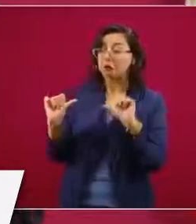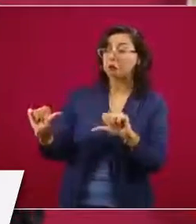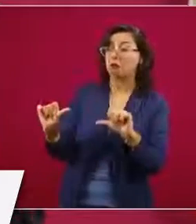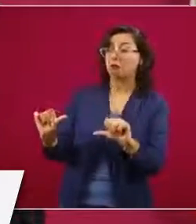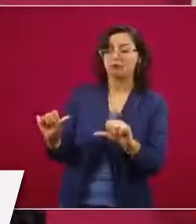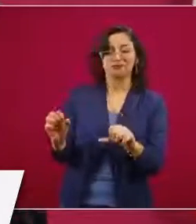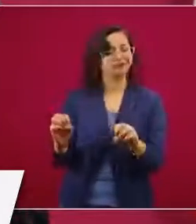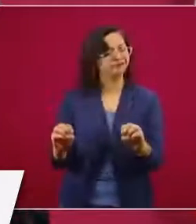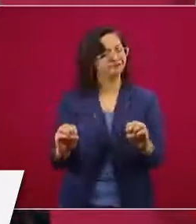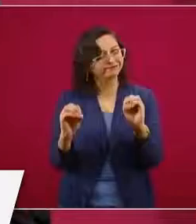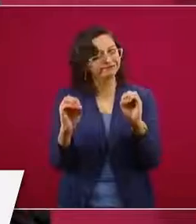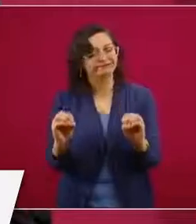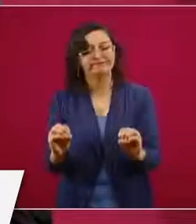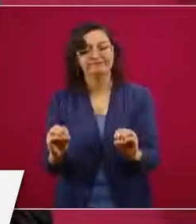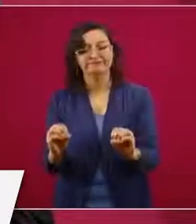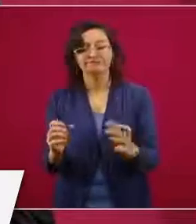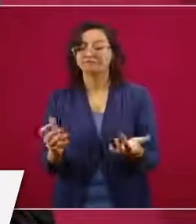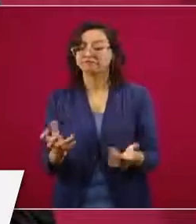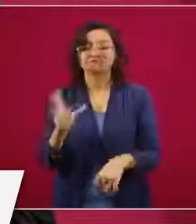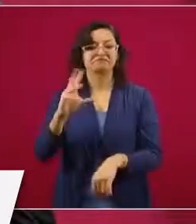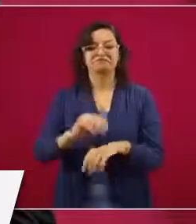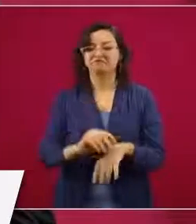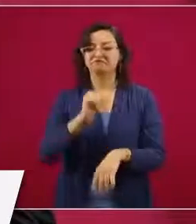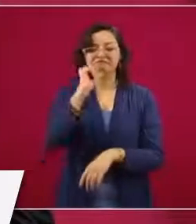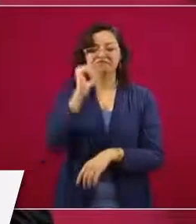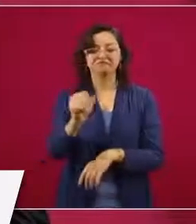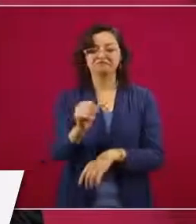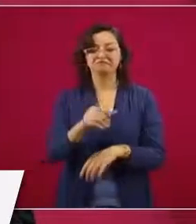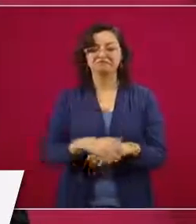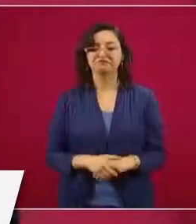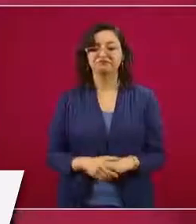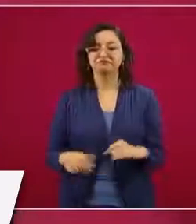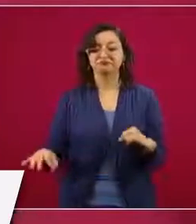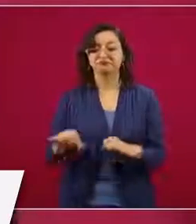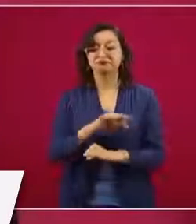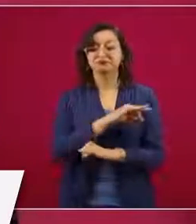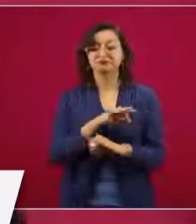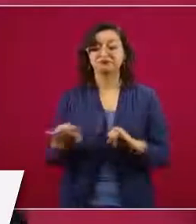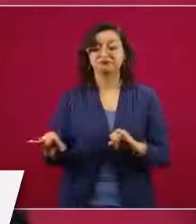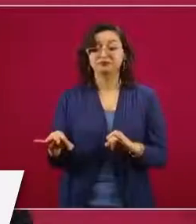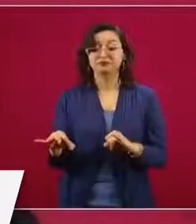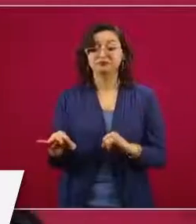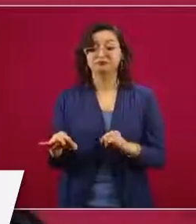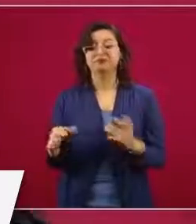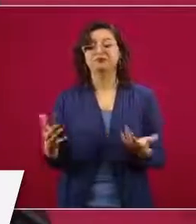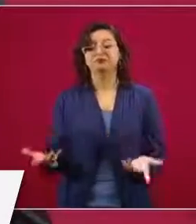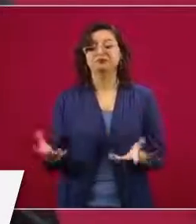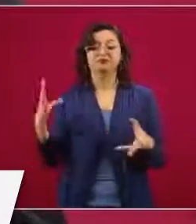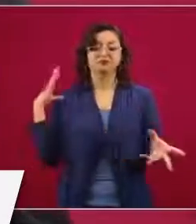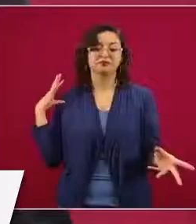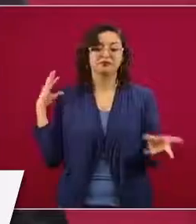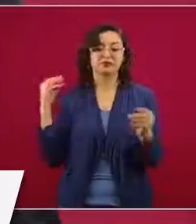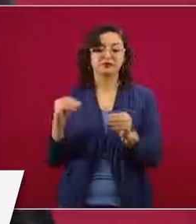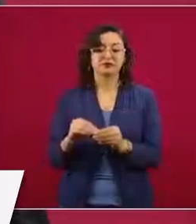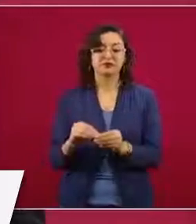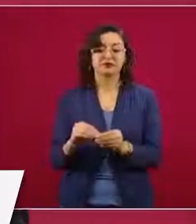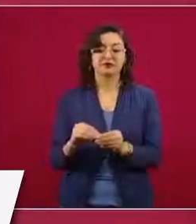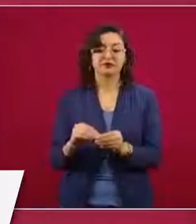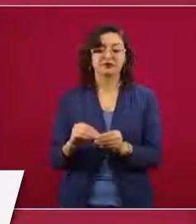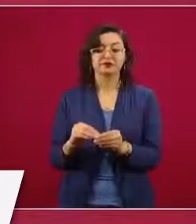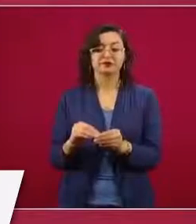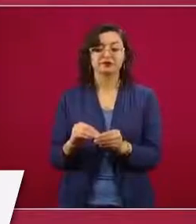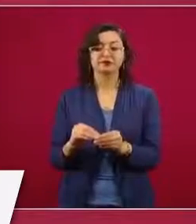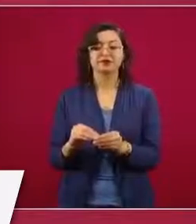no se permite. Y por último, recapitulando, ya decía que